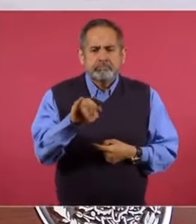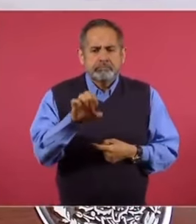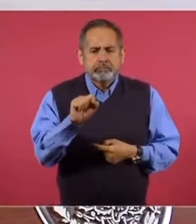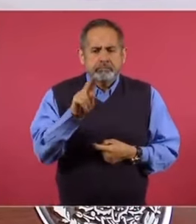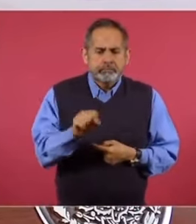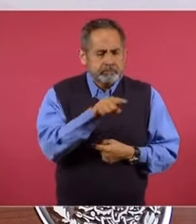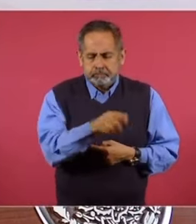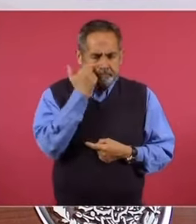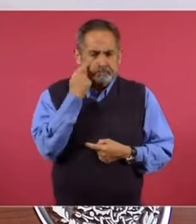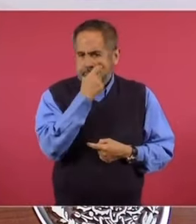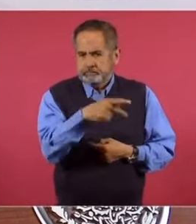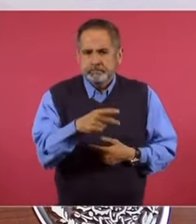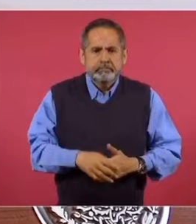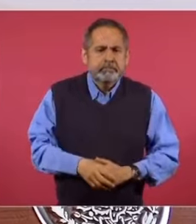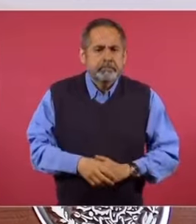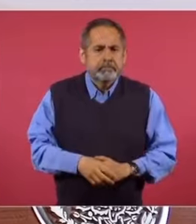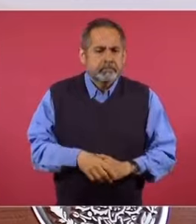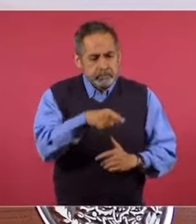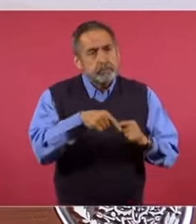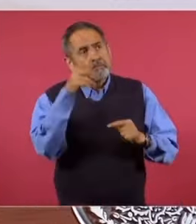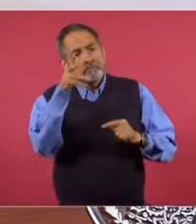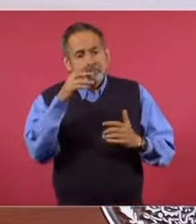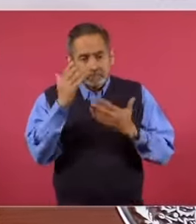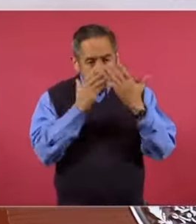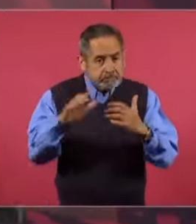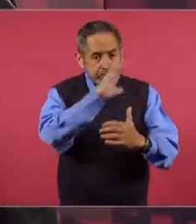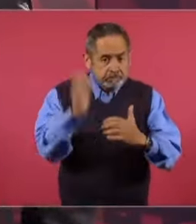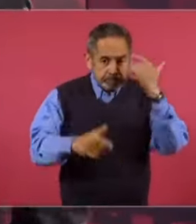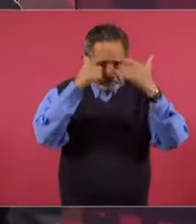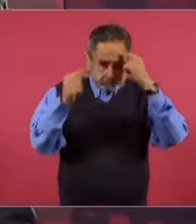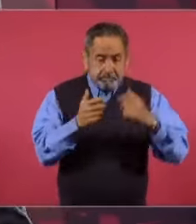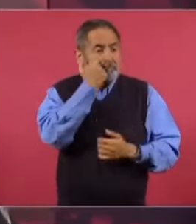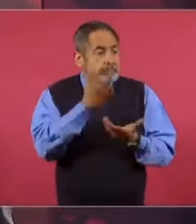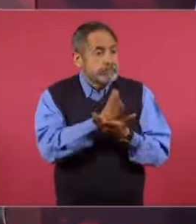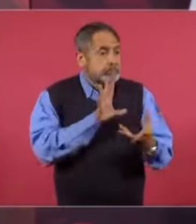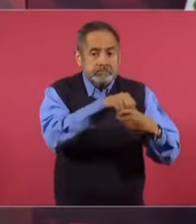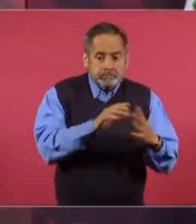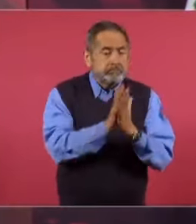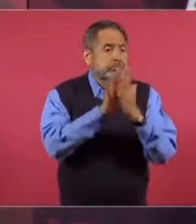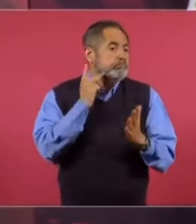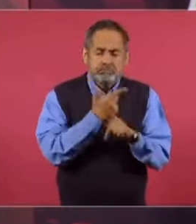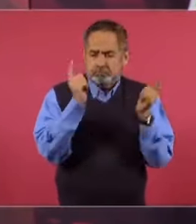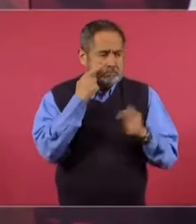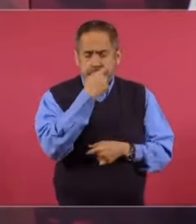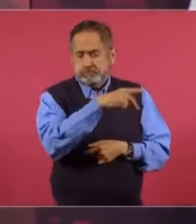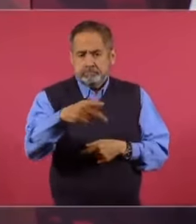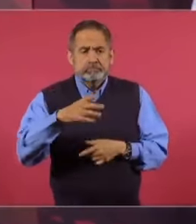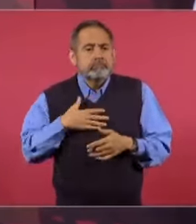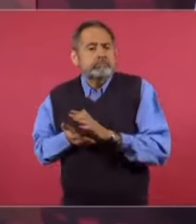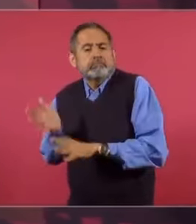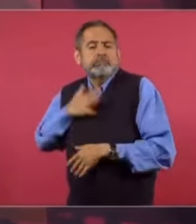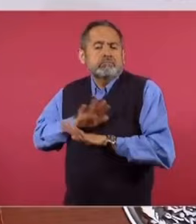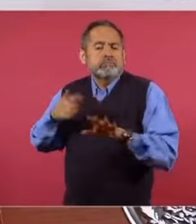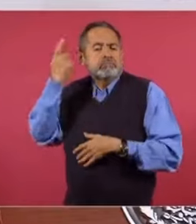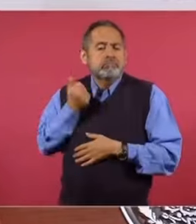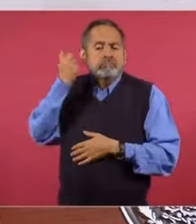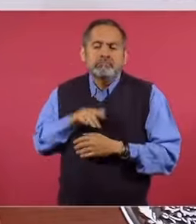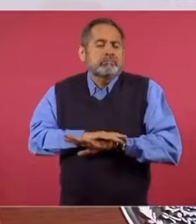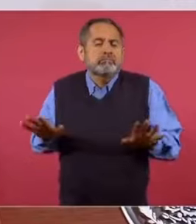termine de estudiar y quiere participar, pues que lo haga, son libres. Yo ya voy a estar jubilado.